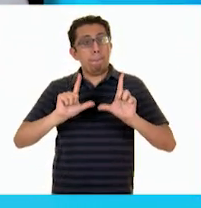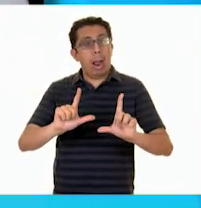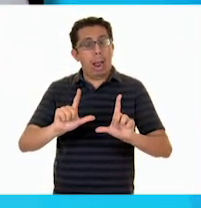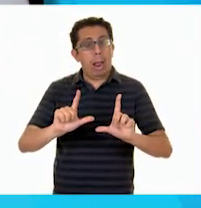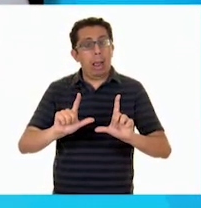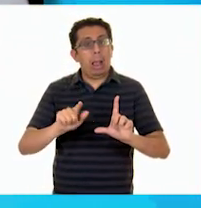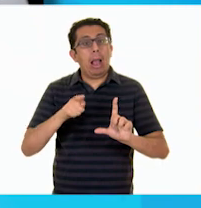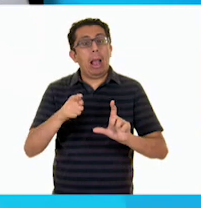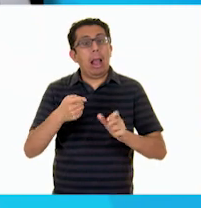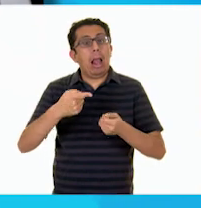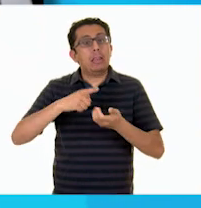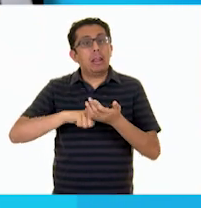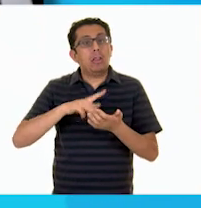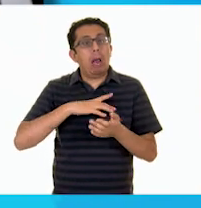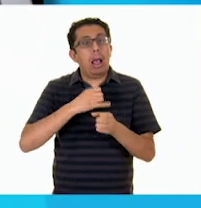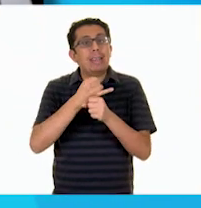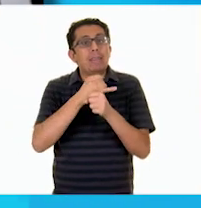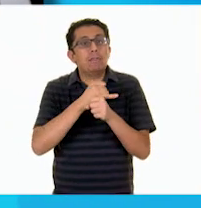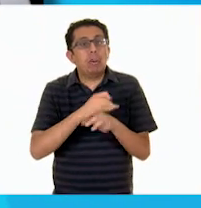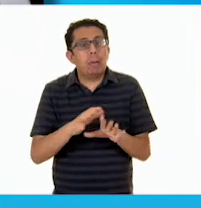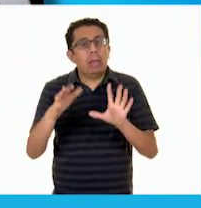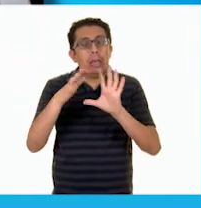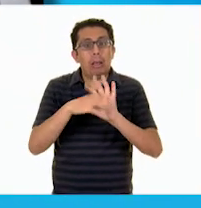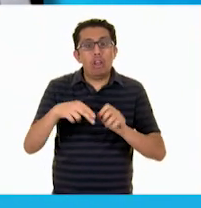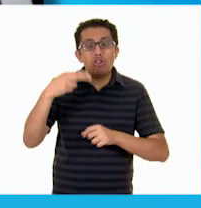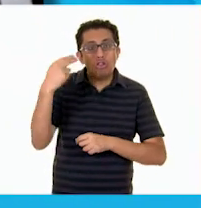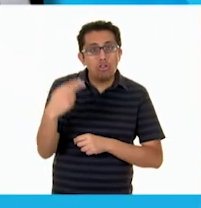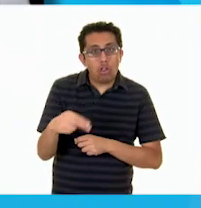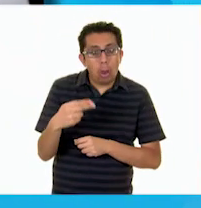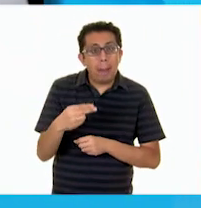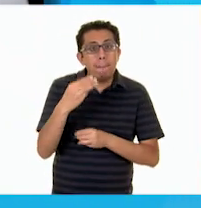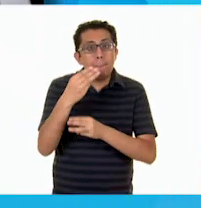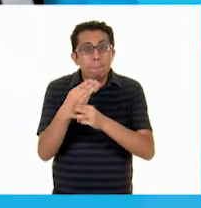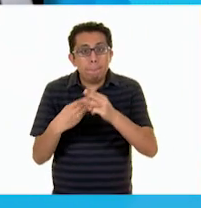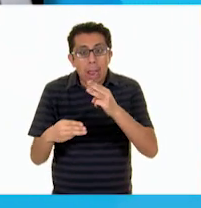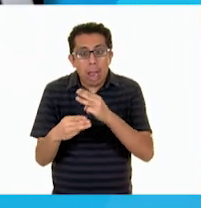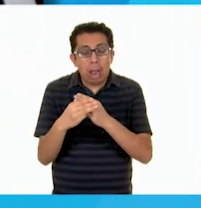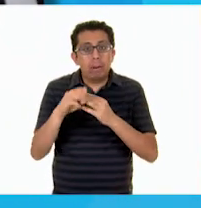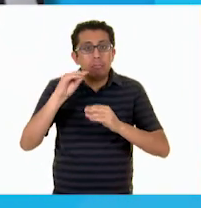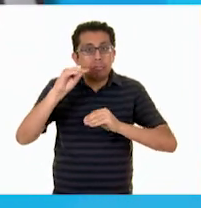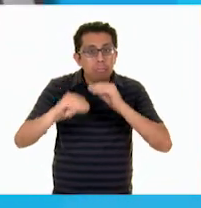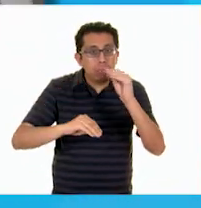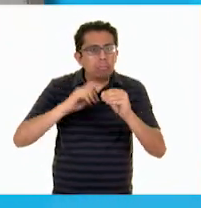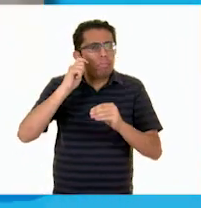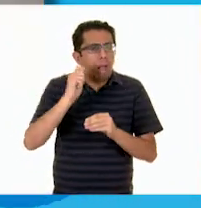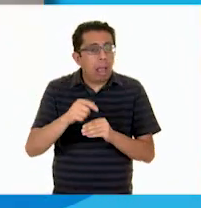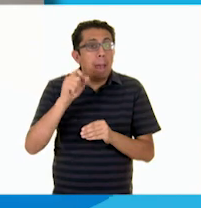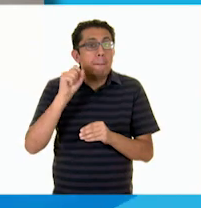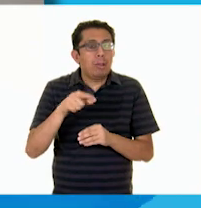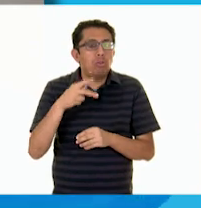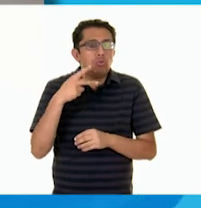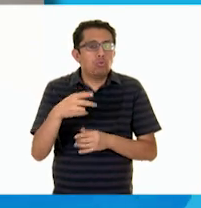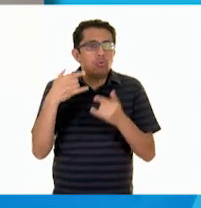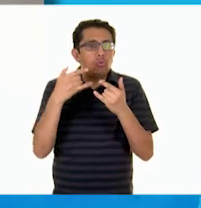permite conocer el nombre de la pieza, el material del que está hecha o su historia. Usa las hojas y